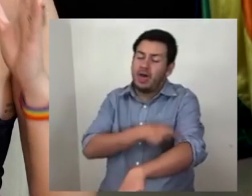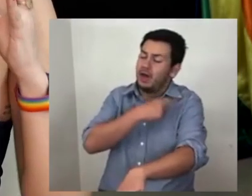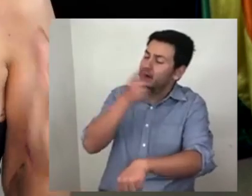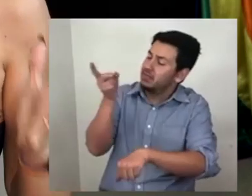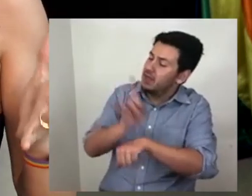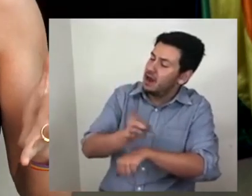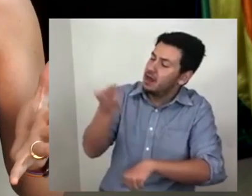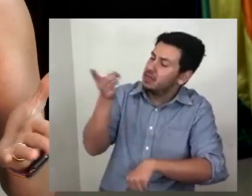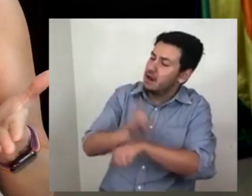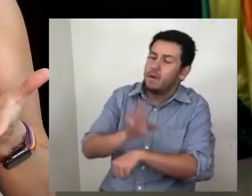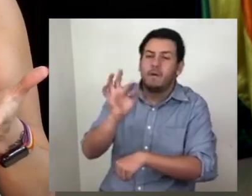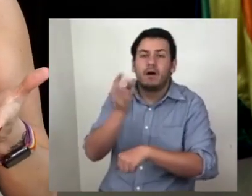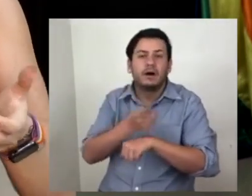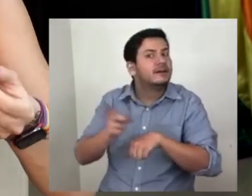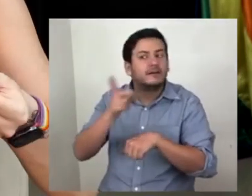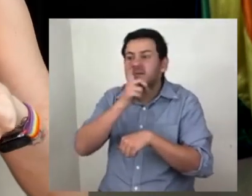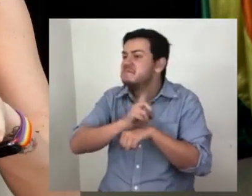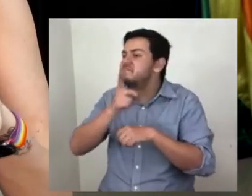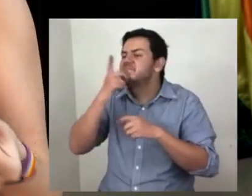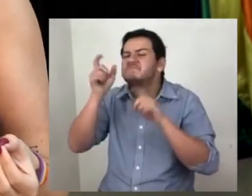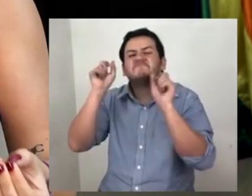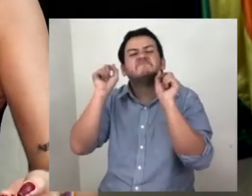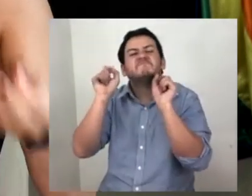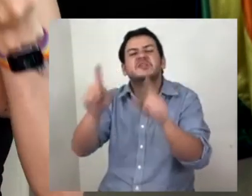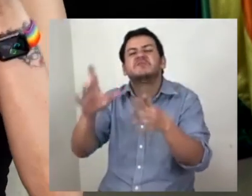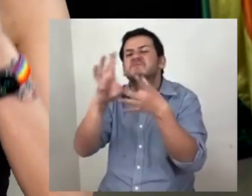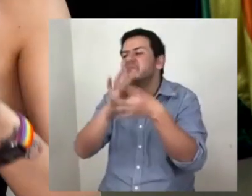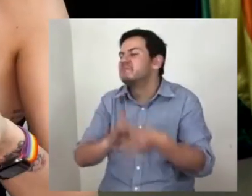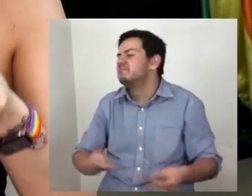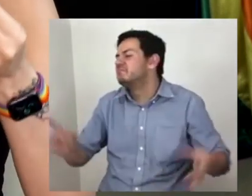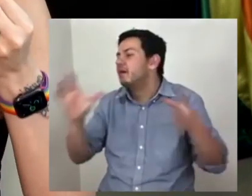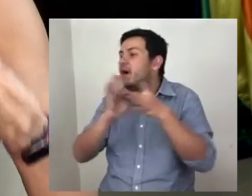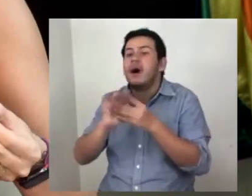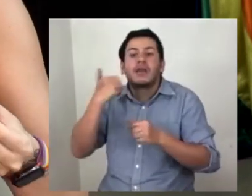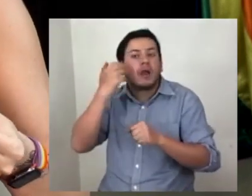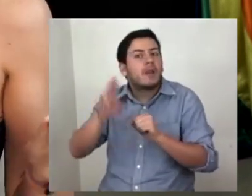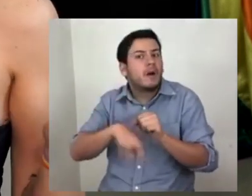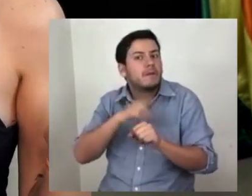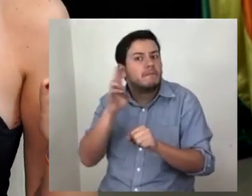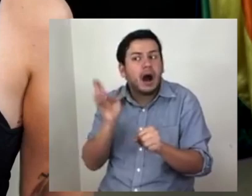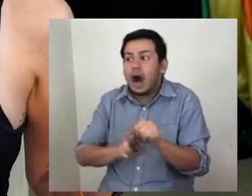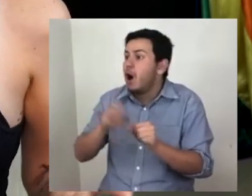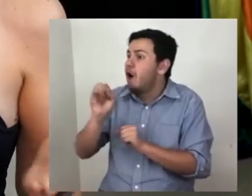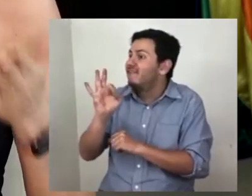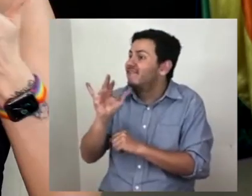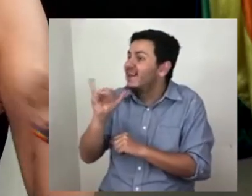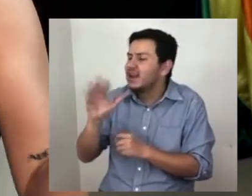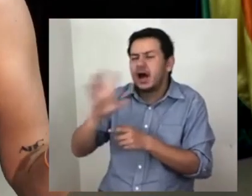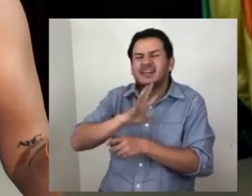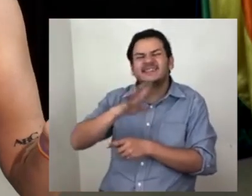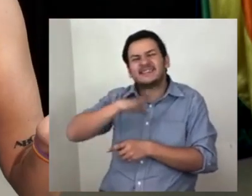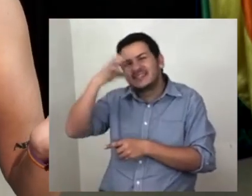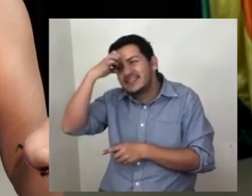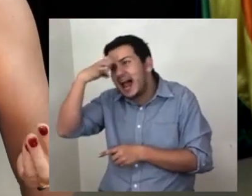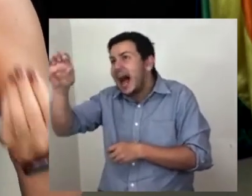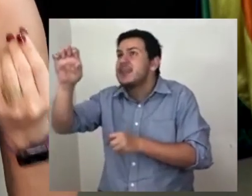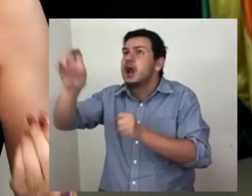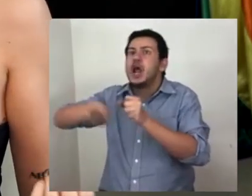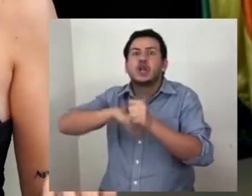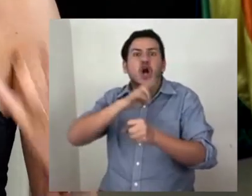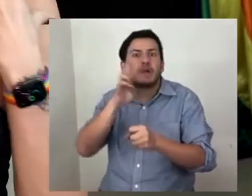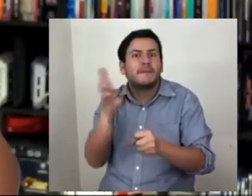Pasan y pasan los días de la cuarentena y todavía sigo escuchando el mismo cuento. Ya quiero que todo vuelva a la normalidad, Ophelia.